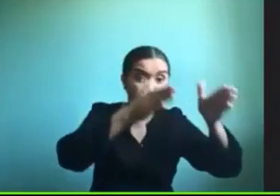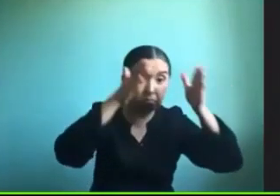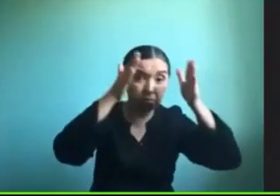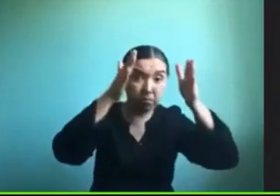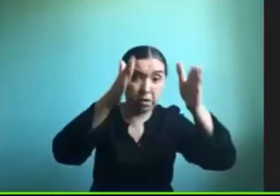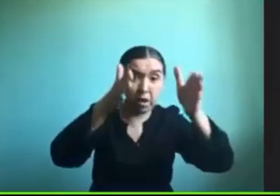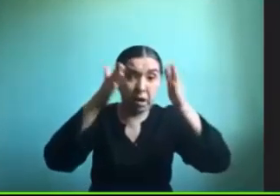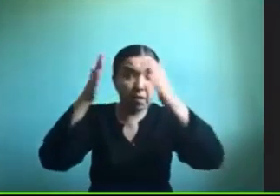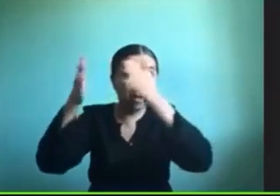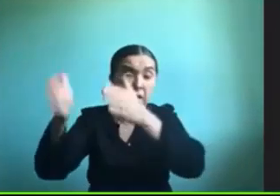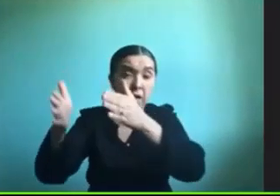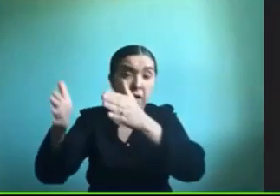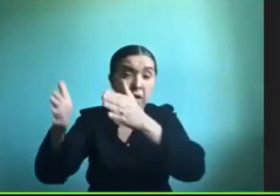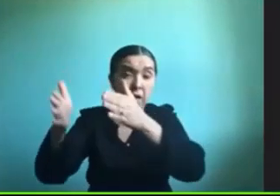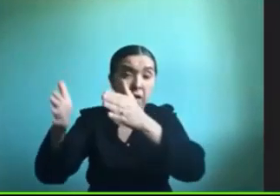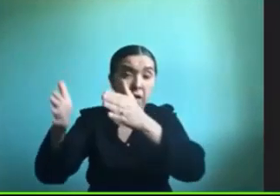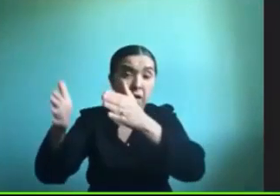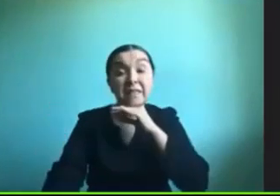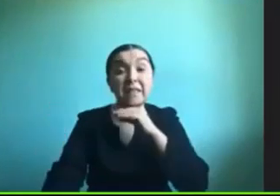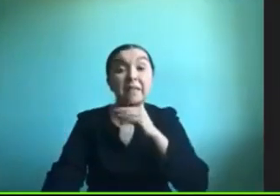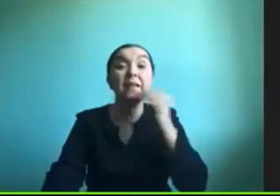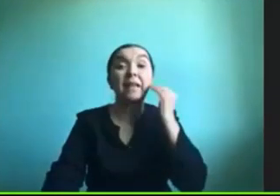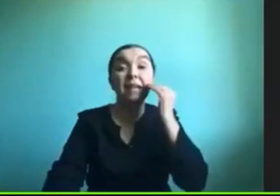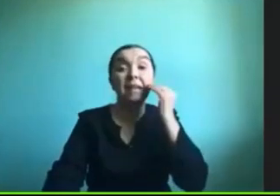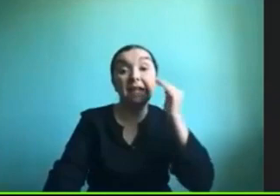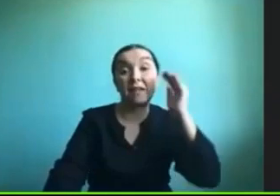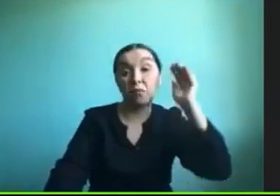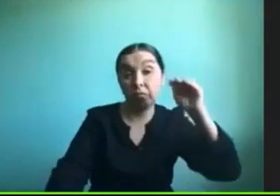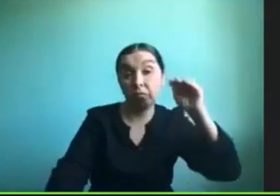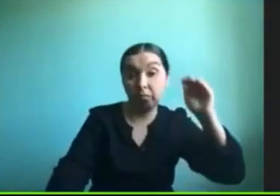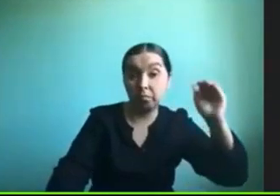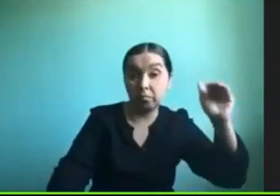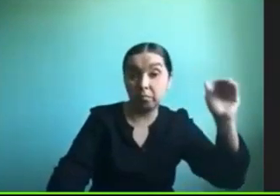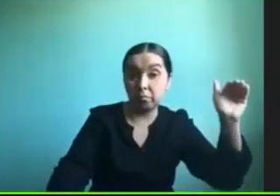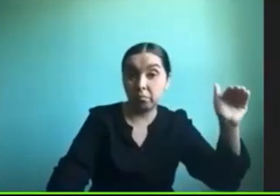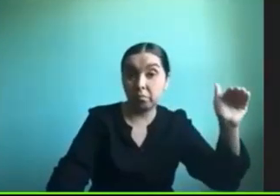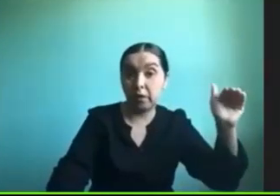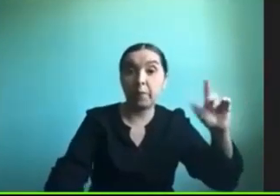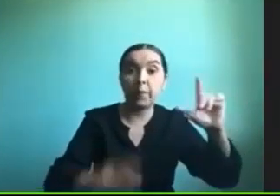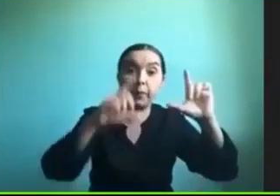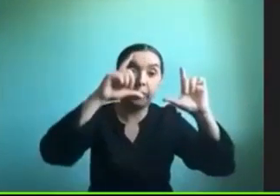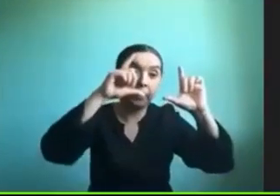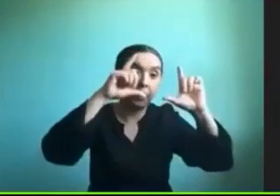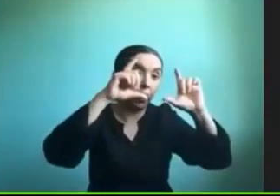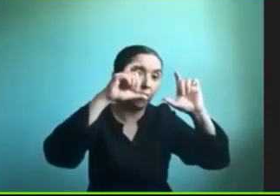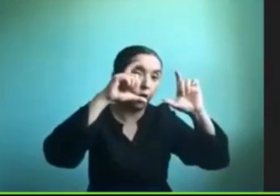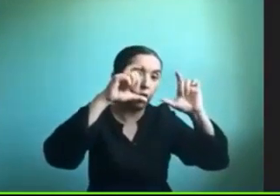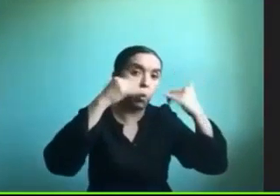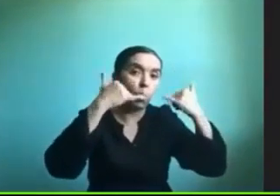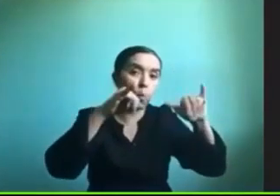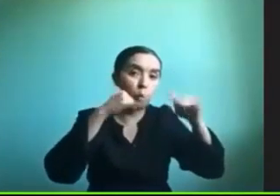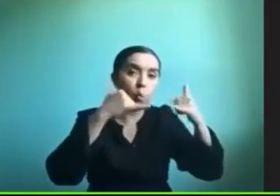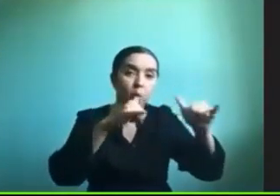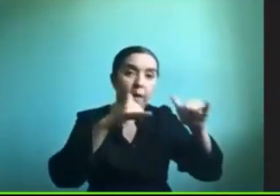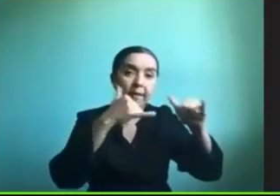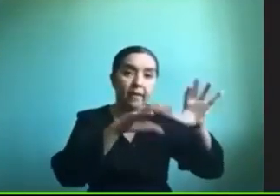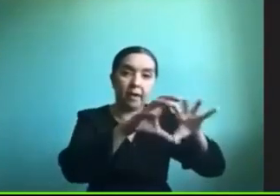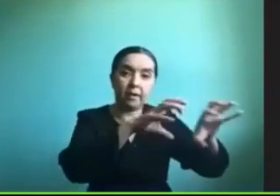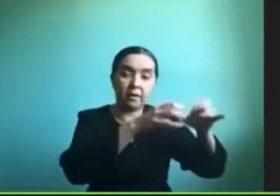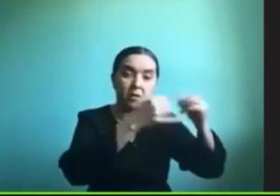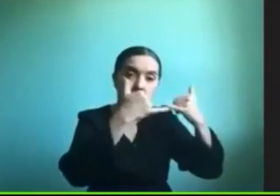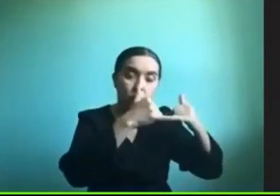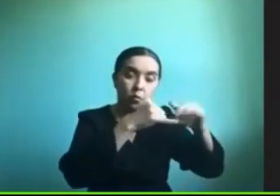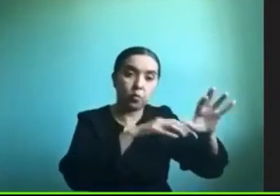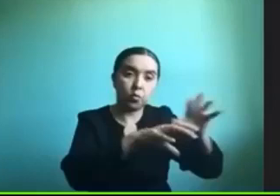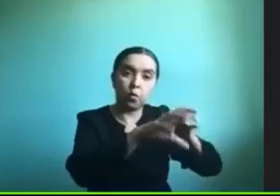por ejemplo en niños pequeños sacar fotos de sus juguetes los juguetes que más usa o de las cosas que él